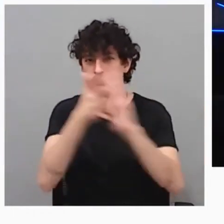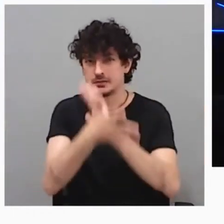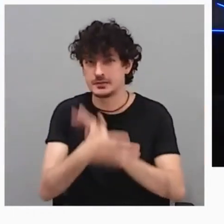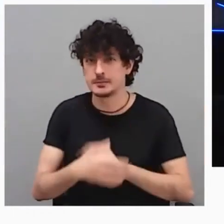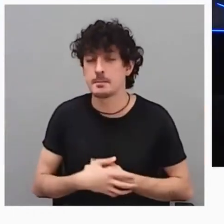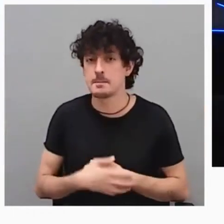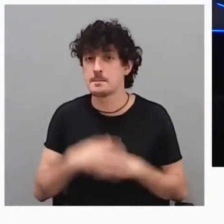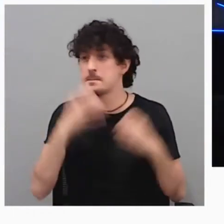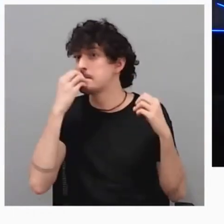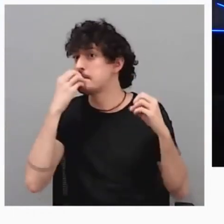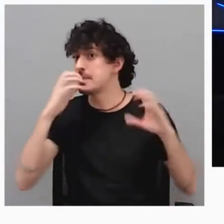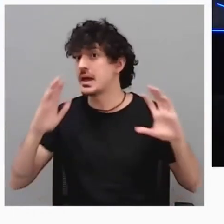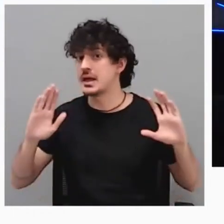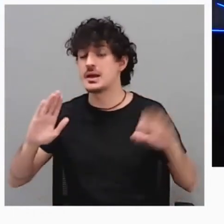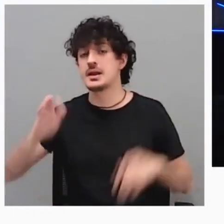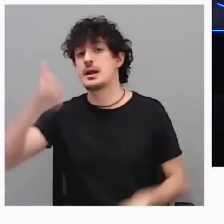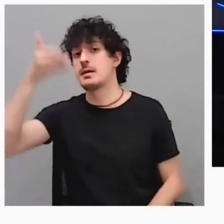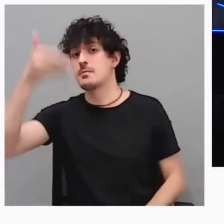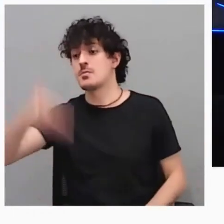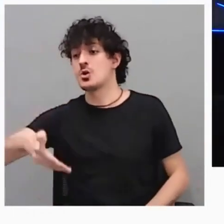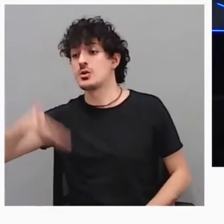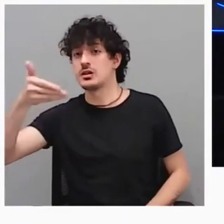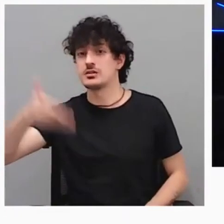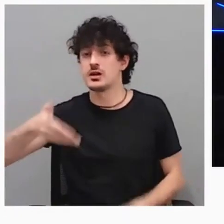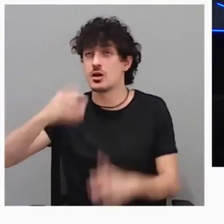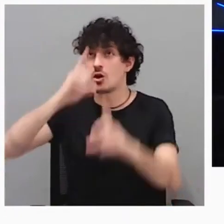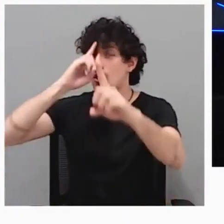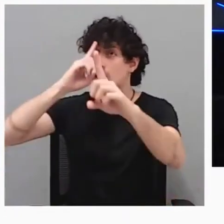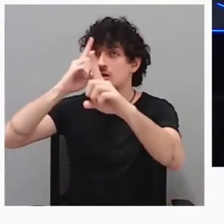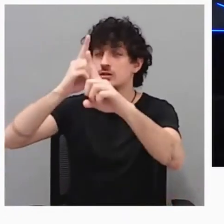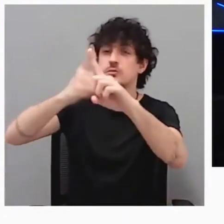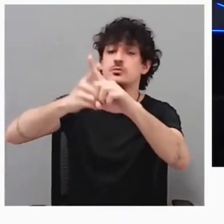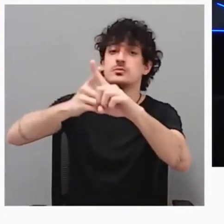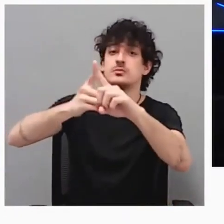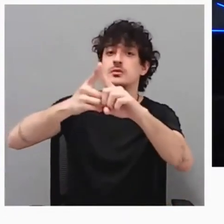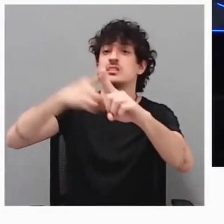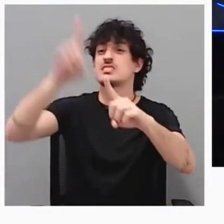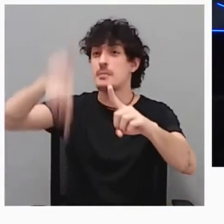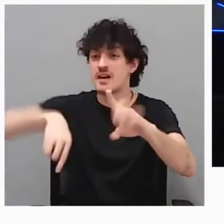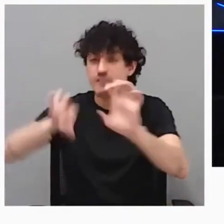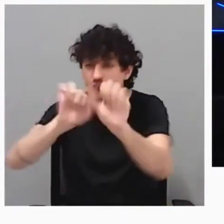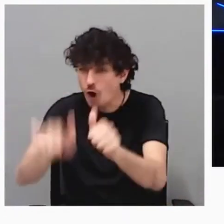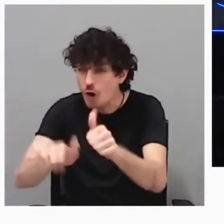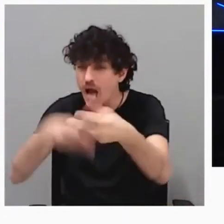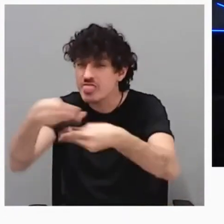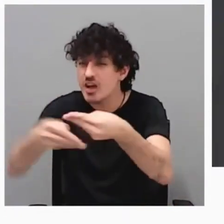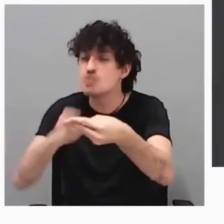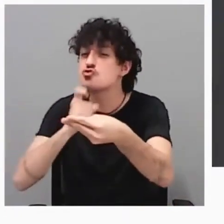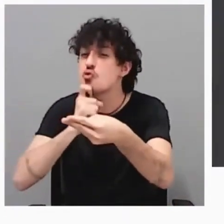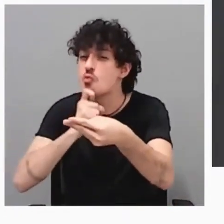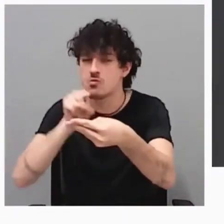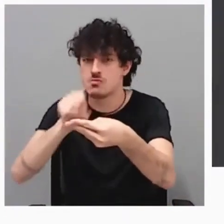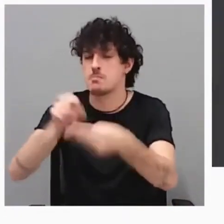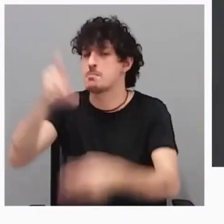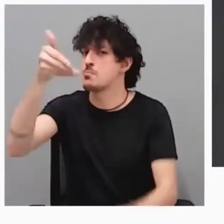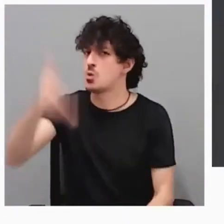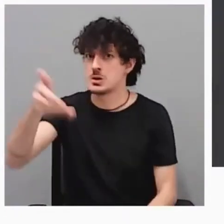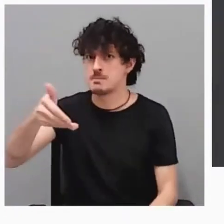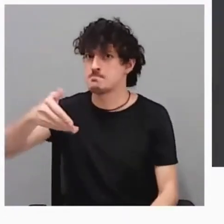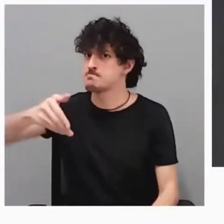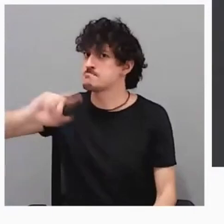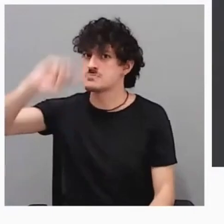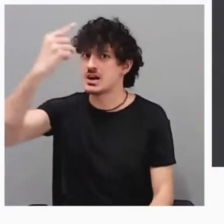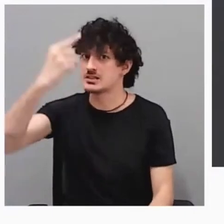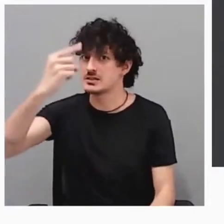Decíamos que es importante tener el propósito. Tan importante o más es el cómo. Pero para todo eso, tenemos que estar muy